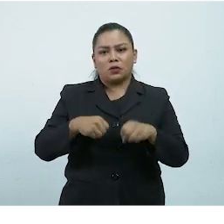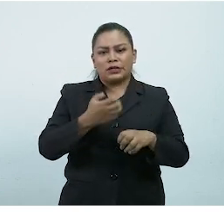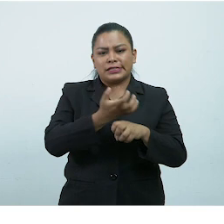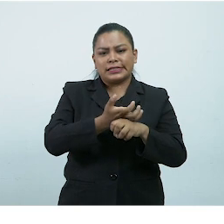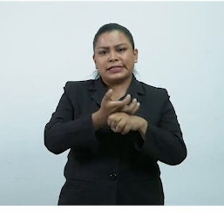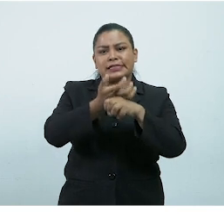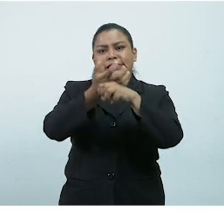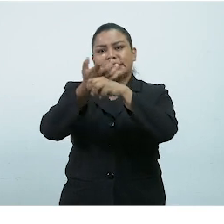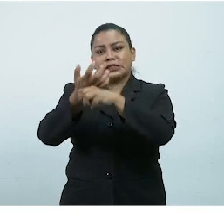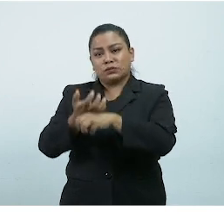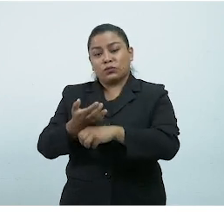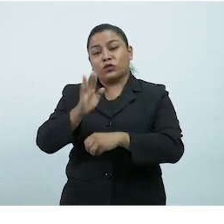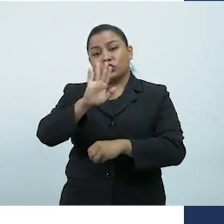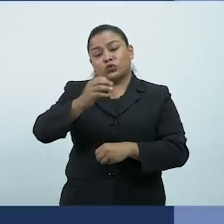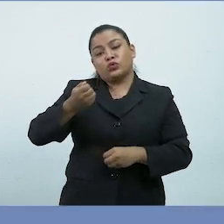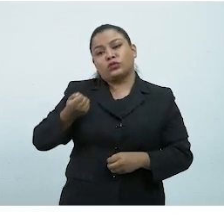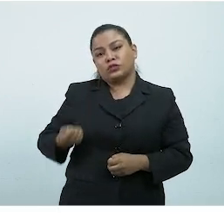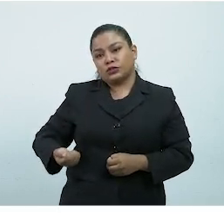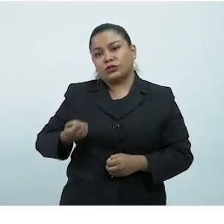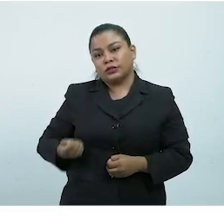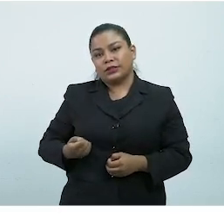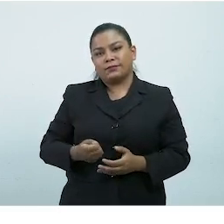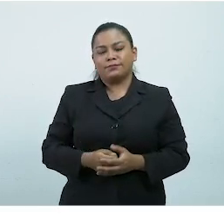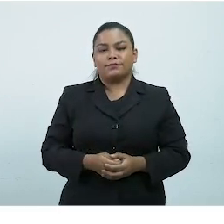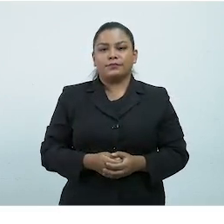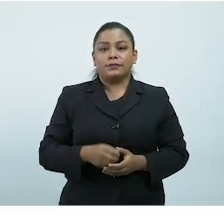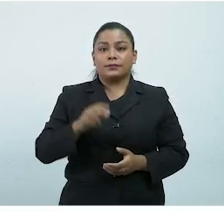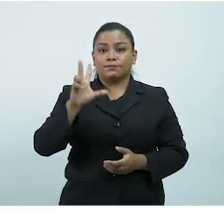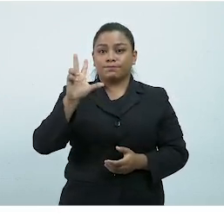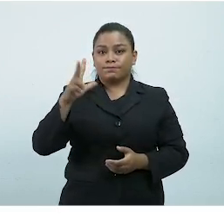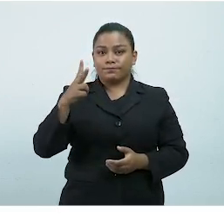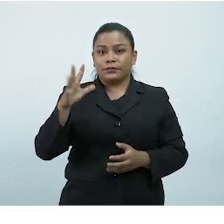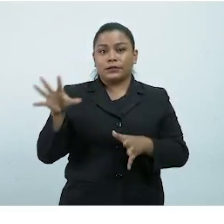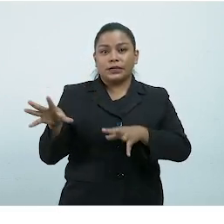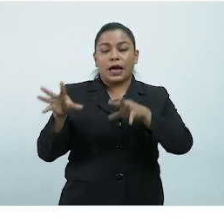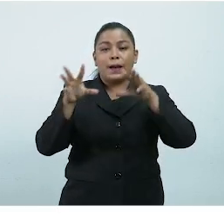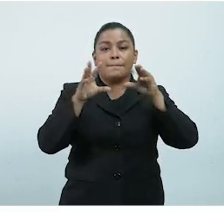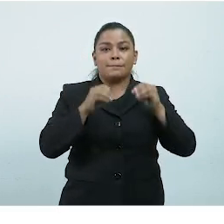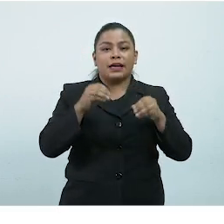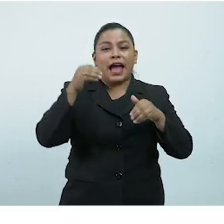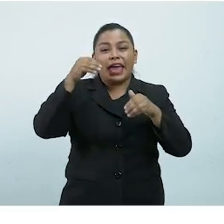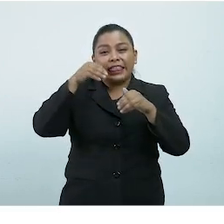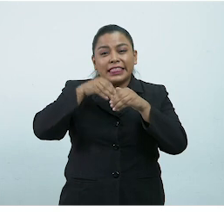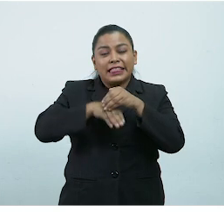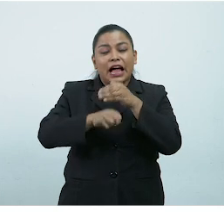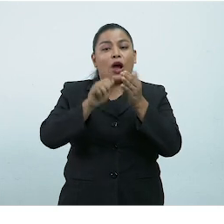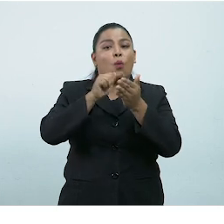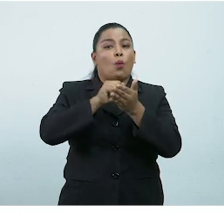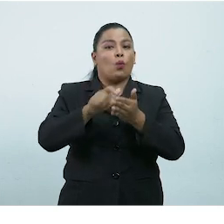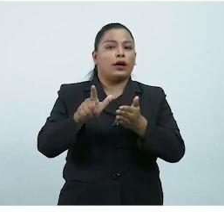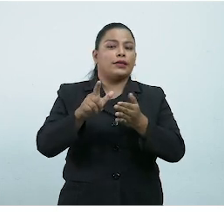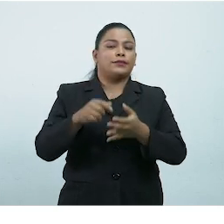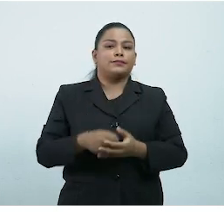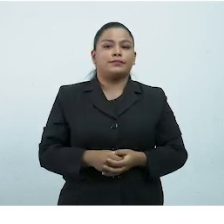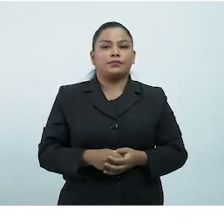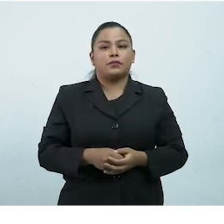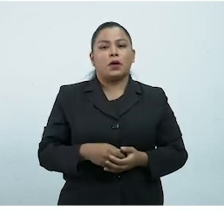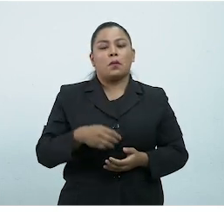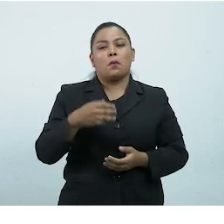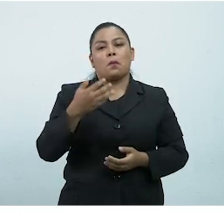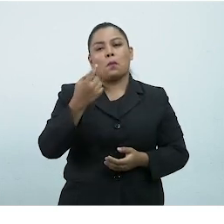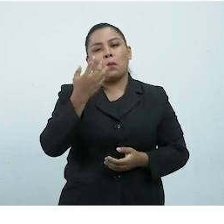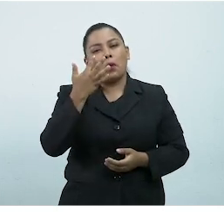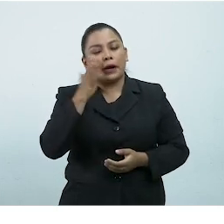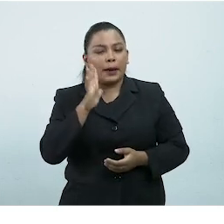transporte a estudiantes El filtro 3 se aplica en la entrada de la institución educativa Si el personal